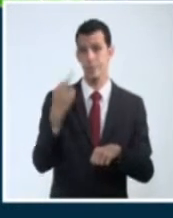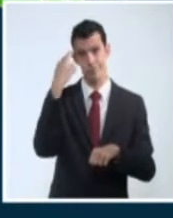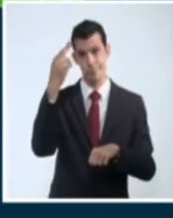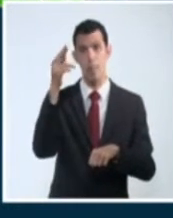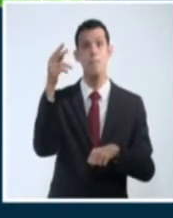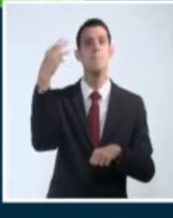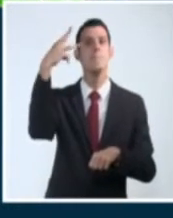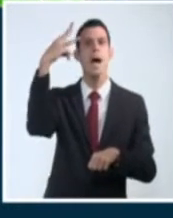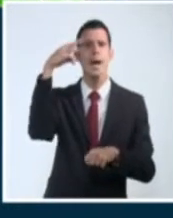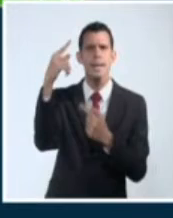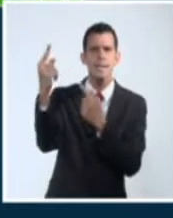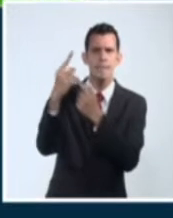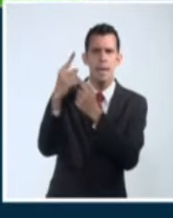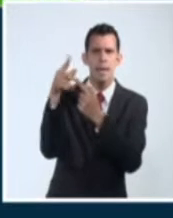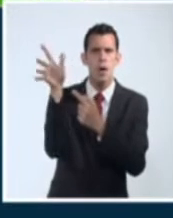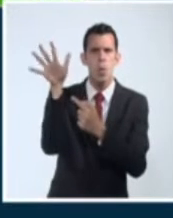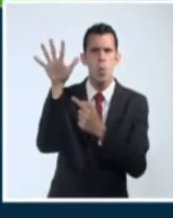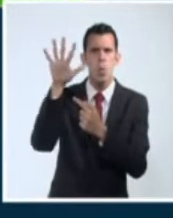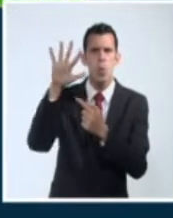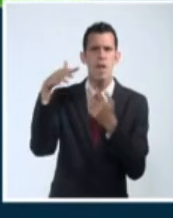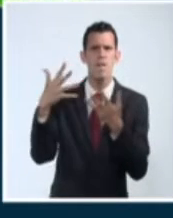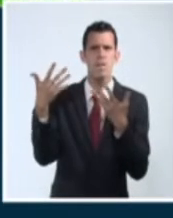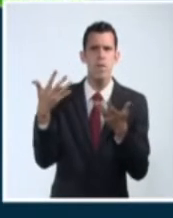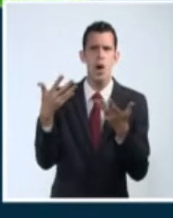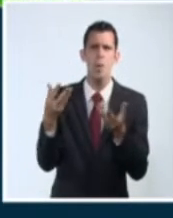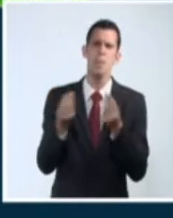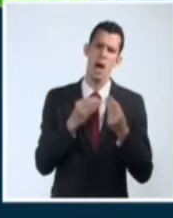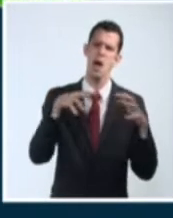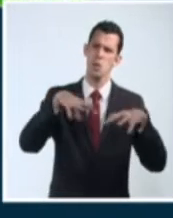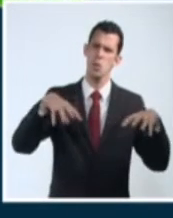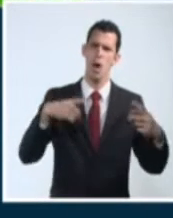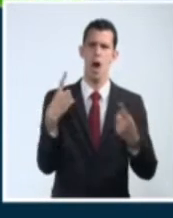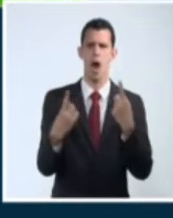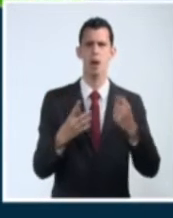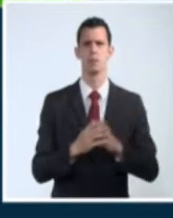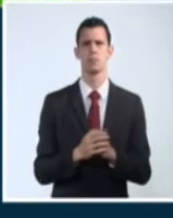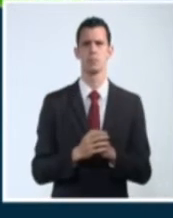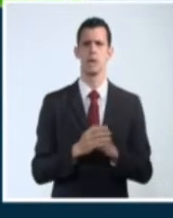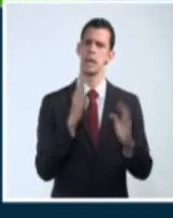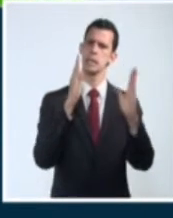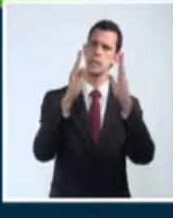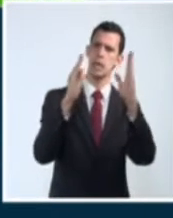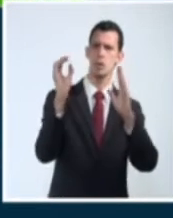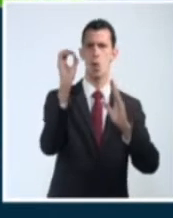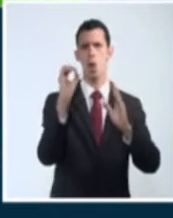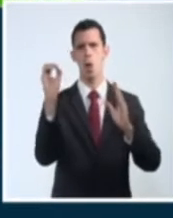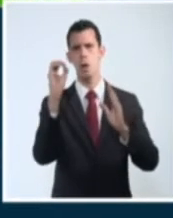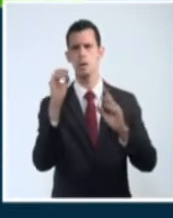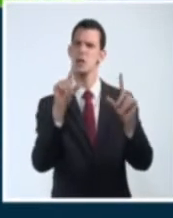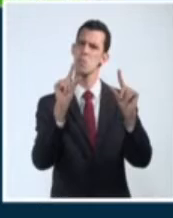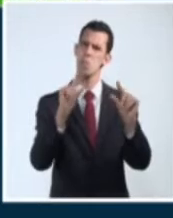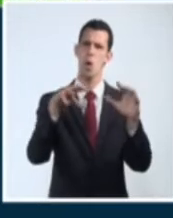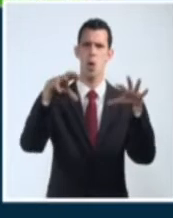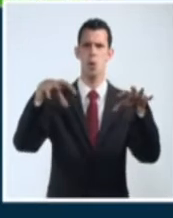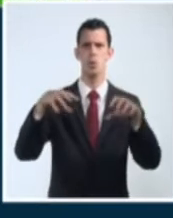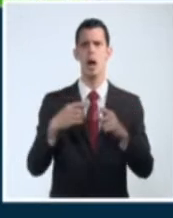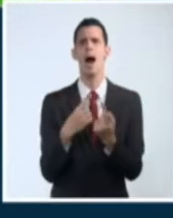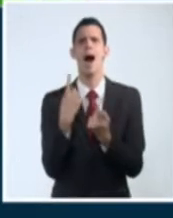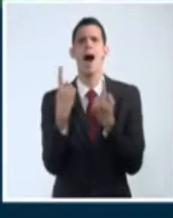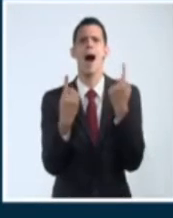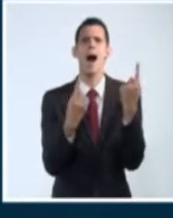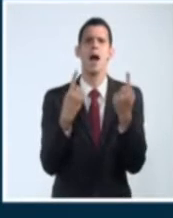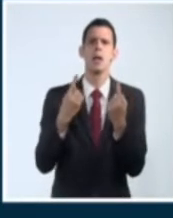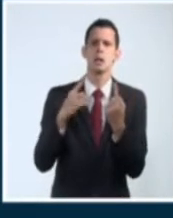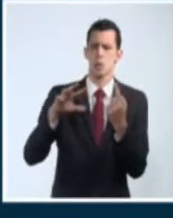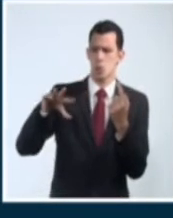bastante debilitado. En el resto del país la actividad de chubascos lluvias será algo más aislada, ubicada sobre todo hacia zonas del interior y la costa norte. Tendremos